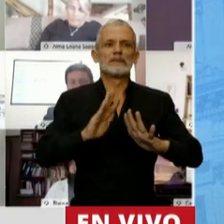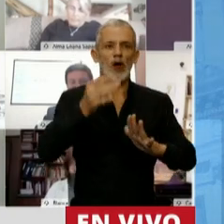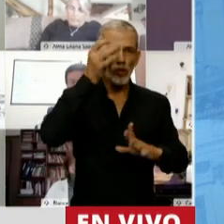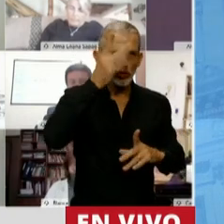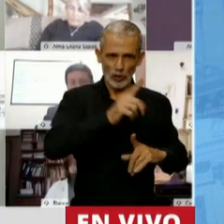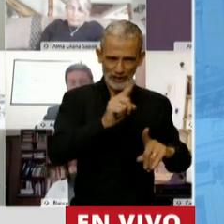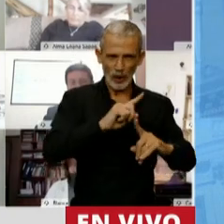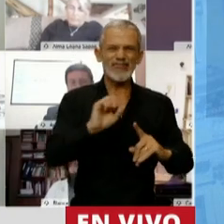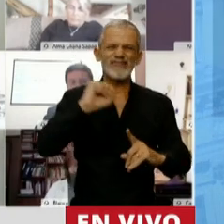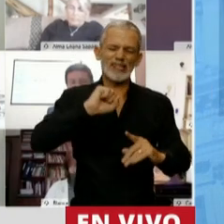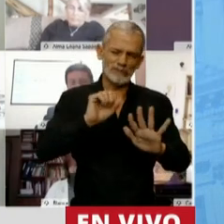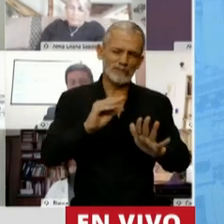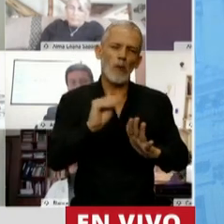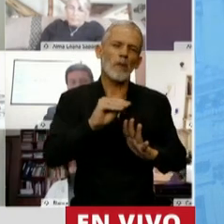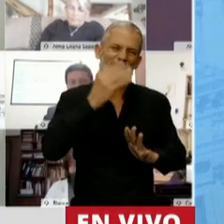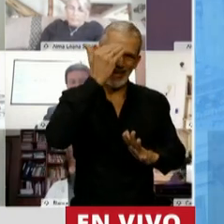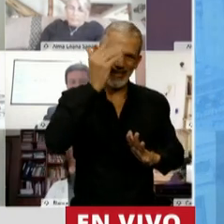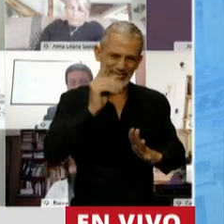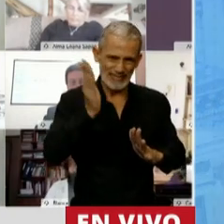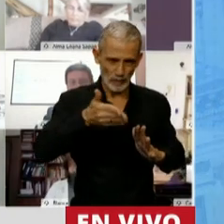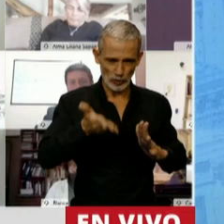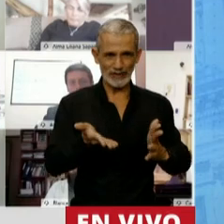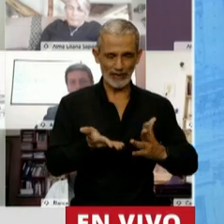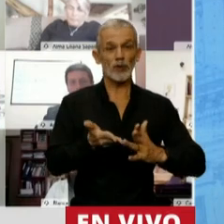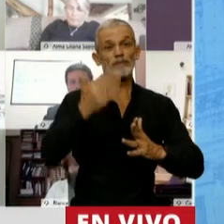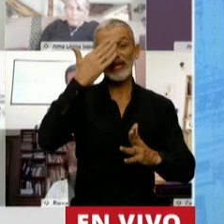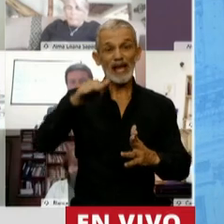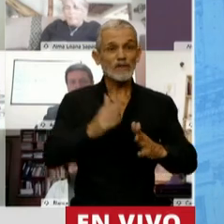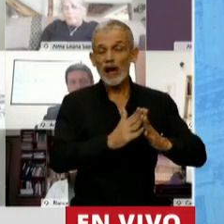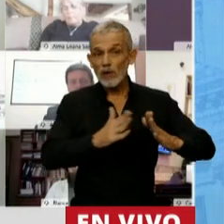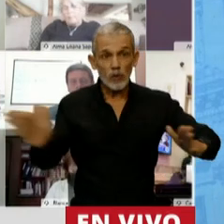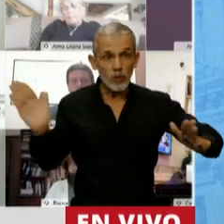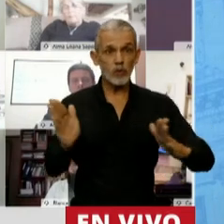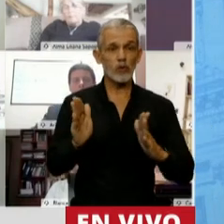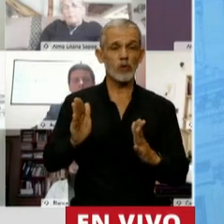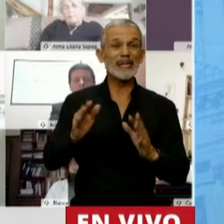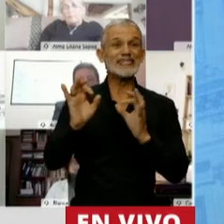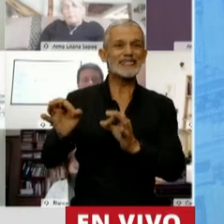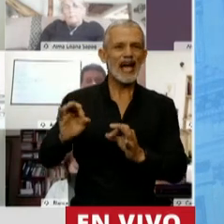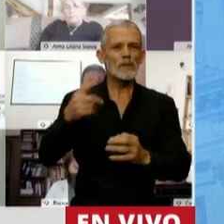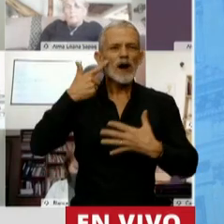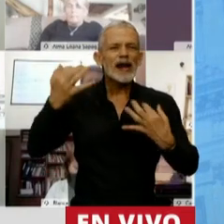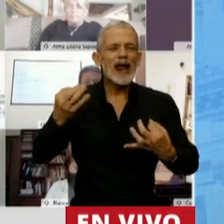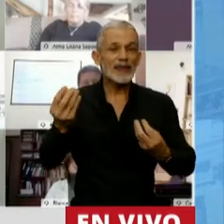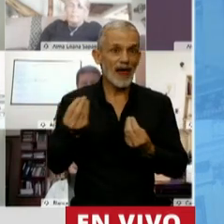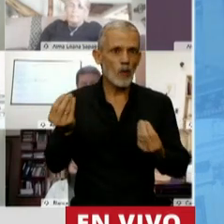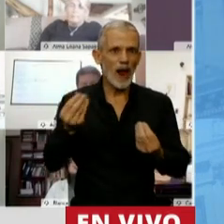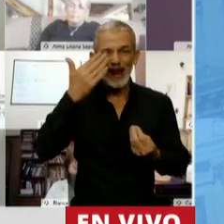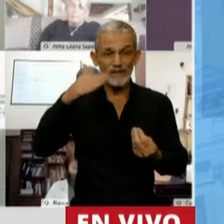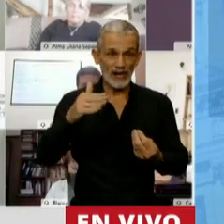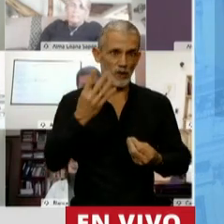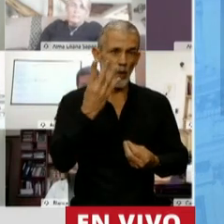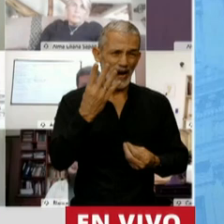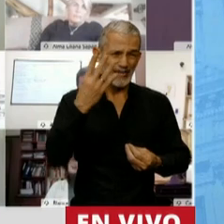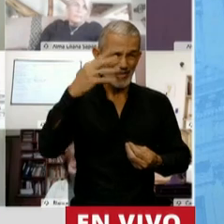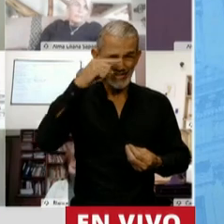vez del 12 y pico pasaban al 15, y realmente cuando llegamos a la realidad, terminaron en el